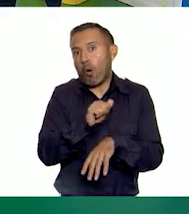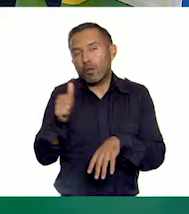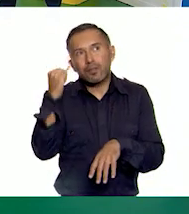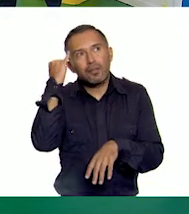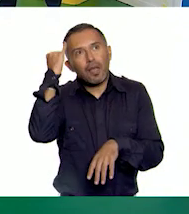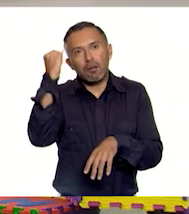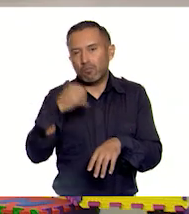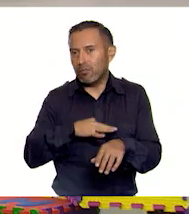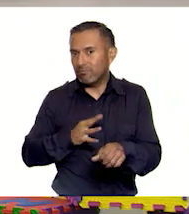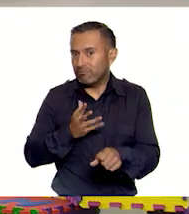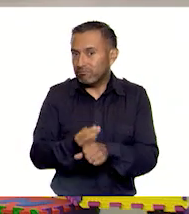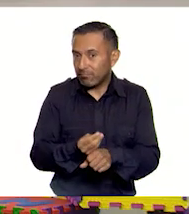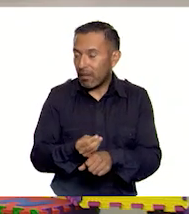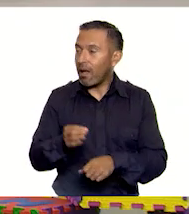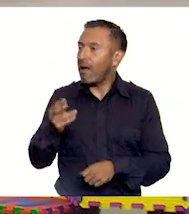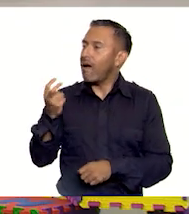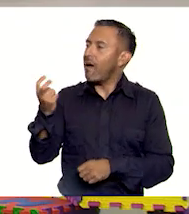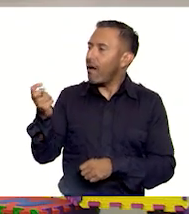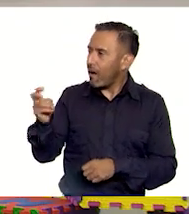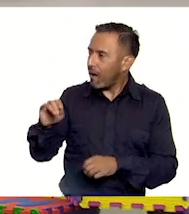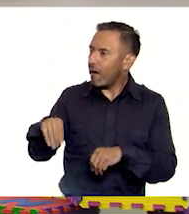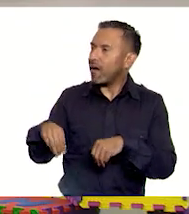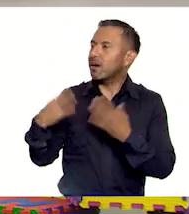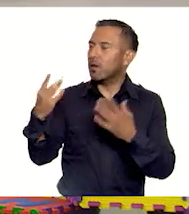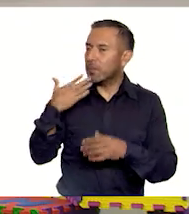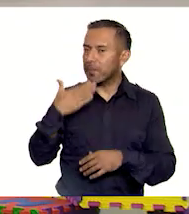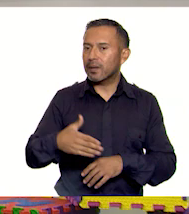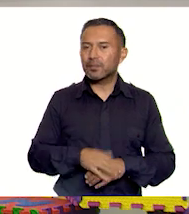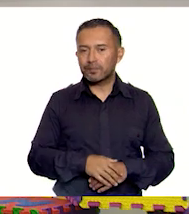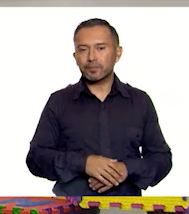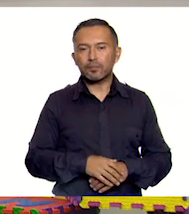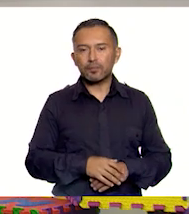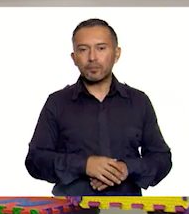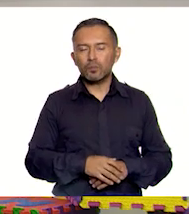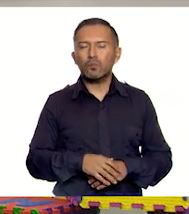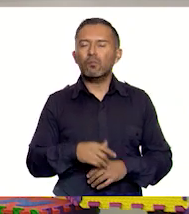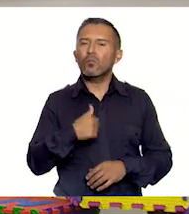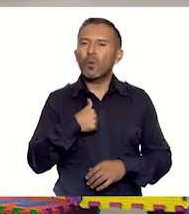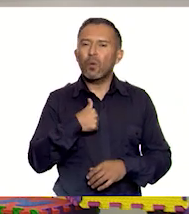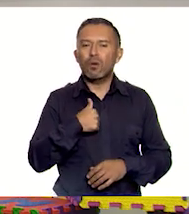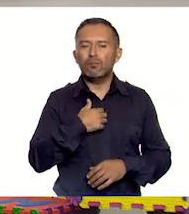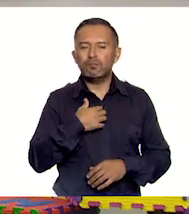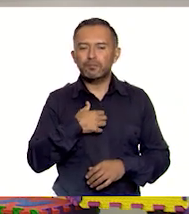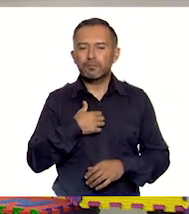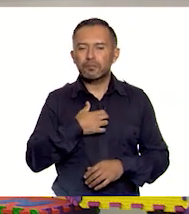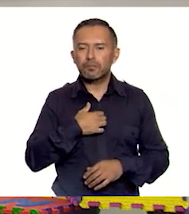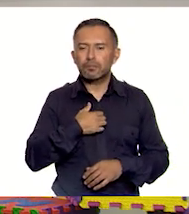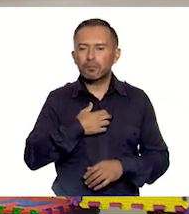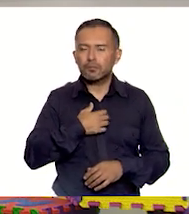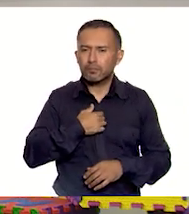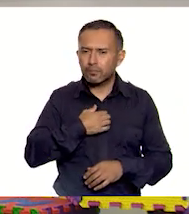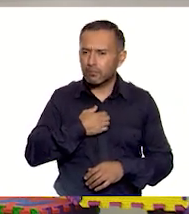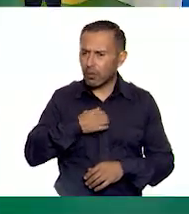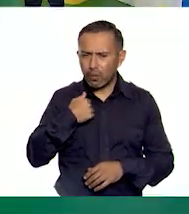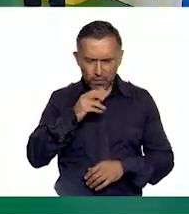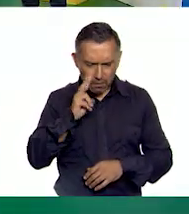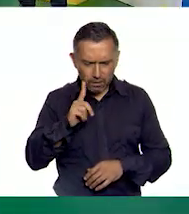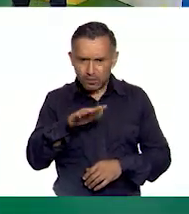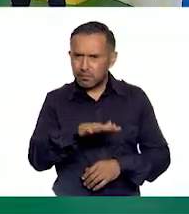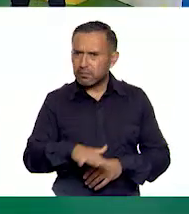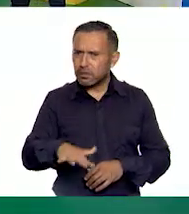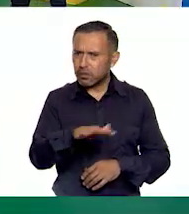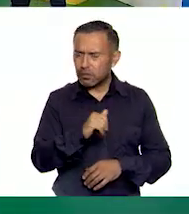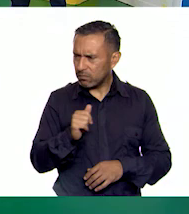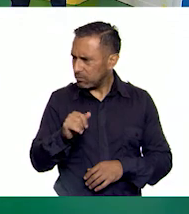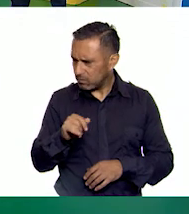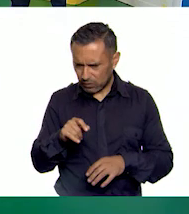Ay, claro, eso estaría genial. Y a mí me gustaría que con algunos conos, o bueno, no, yo ya vi que el espacio ya lo acomodaste en